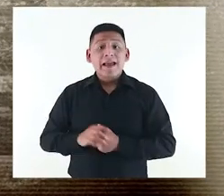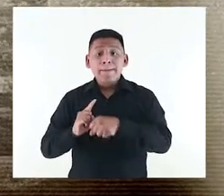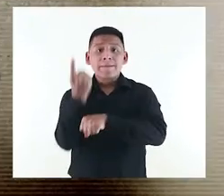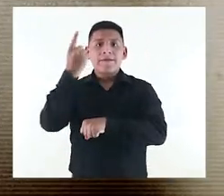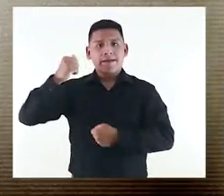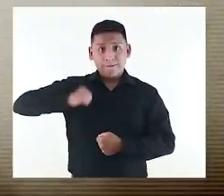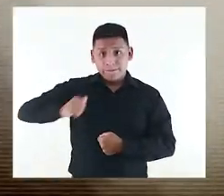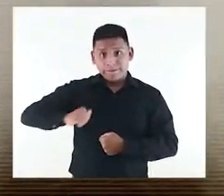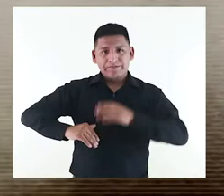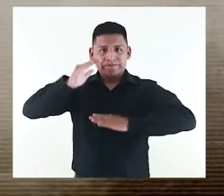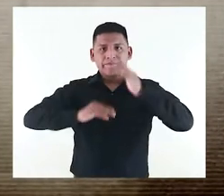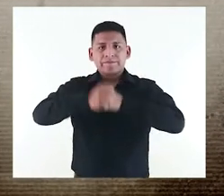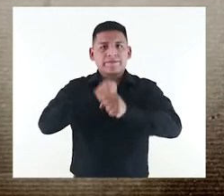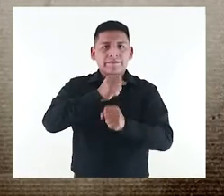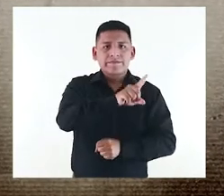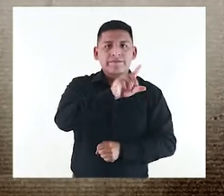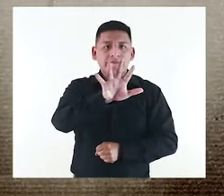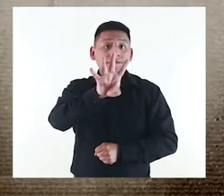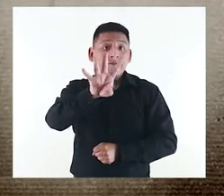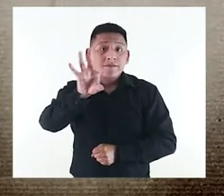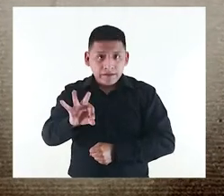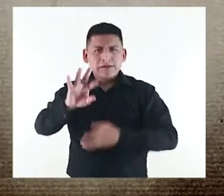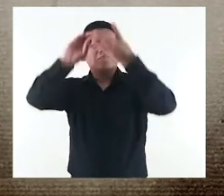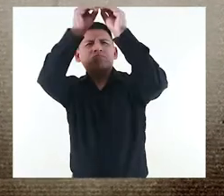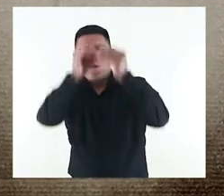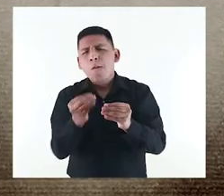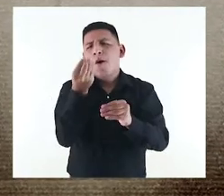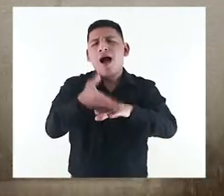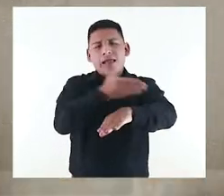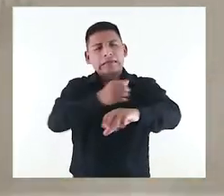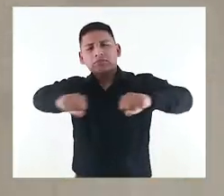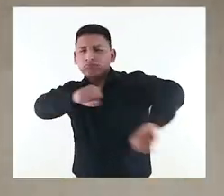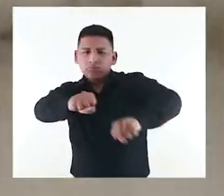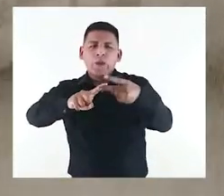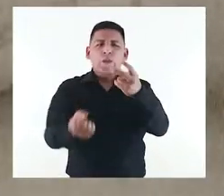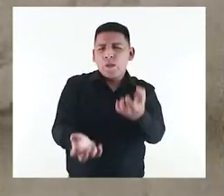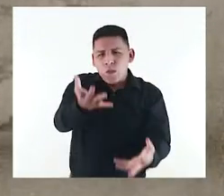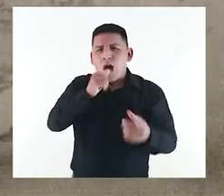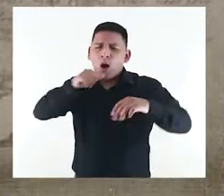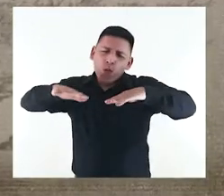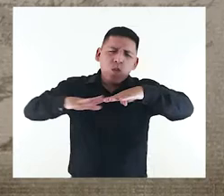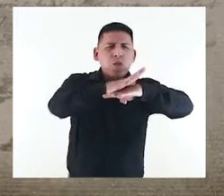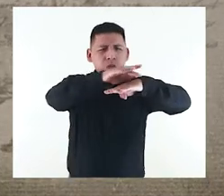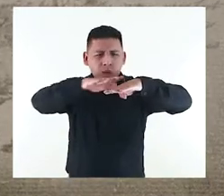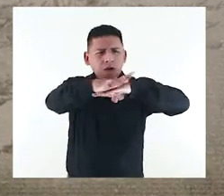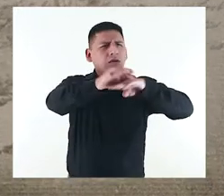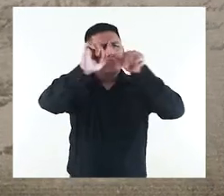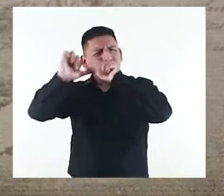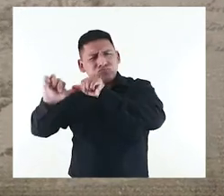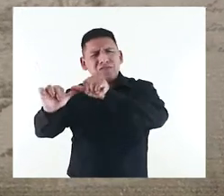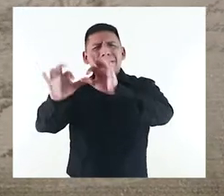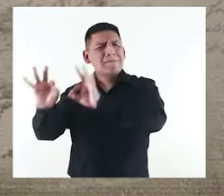esquina. Este primer cabildo, edificado en 1549 con múltiples reconstrucciones por terremotos, incendios y